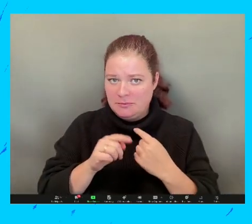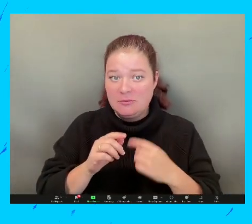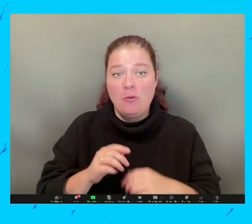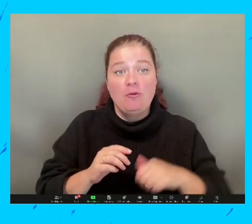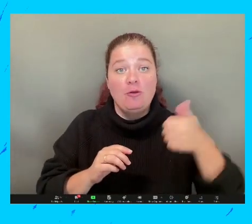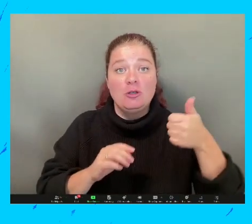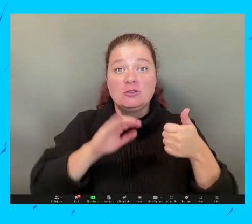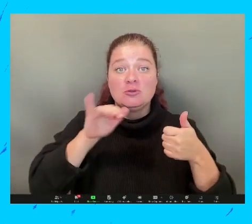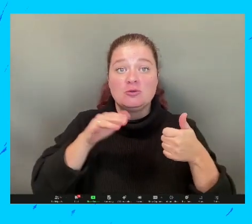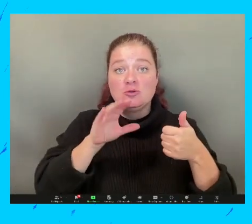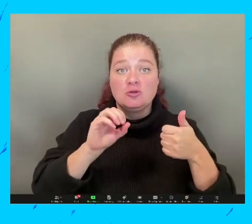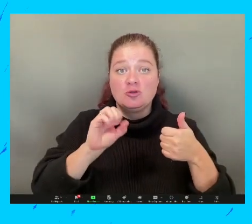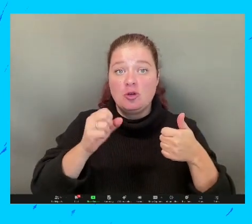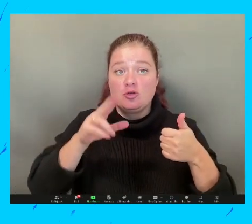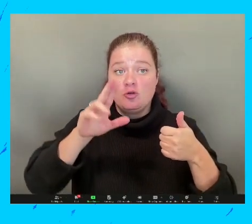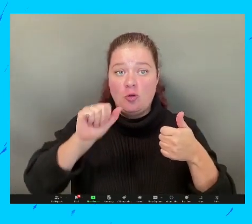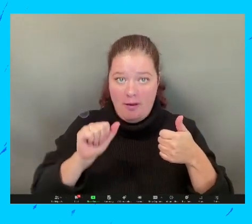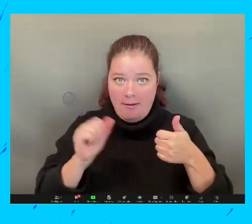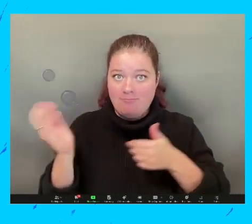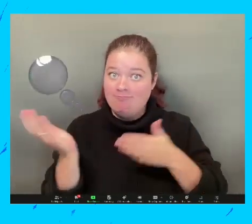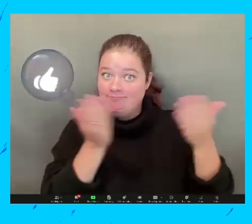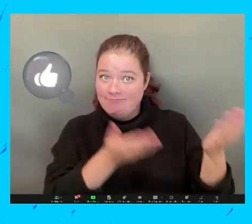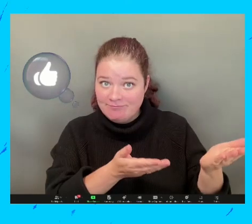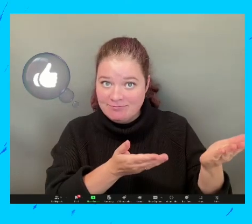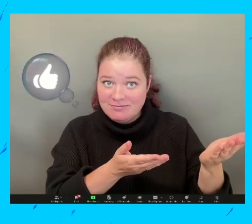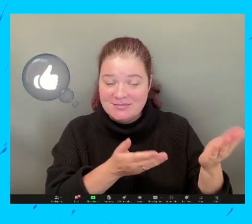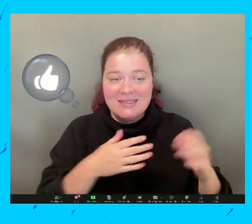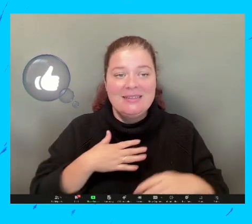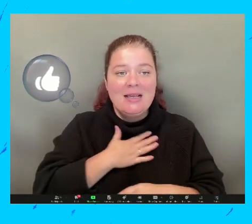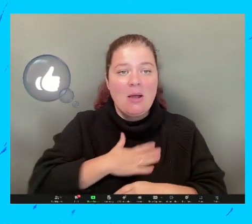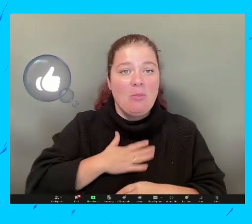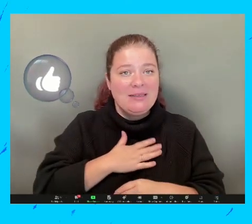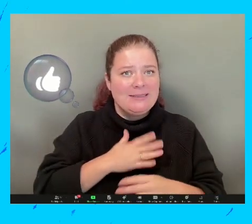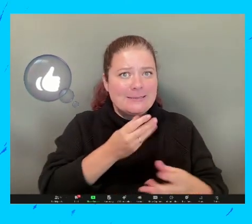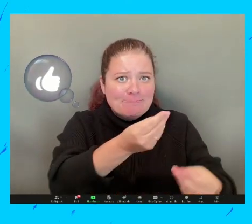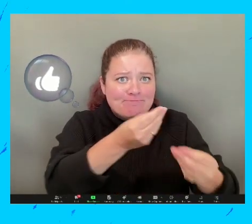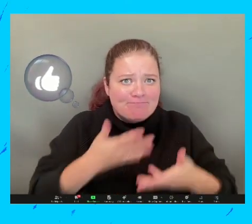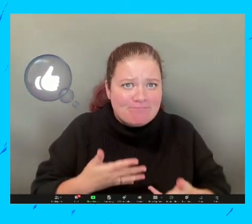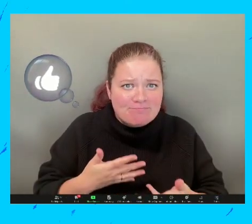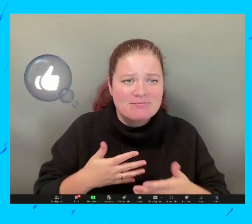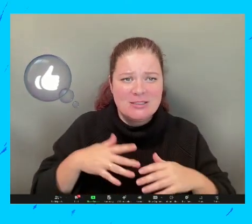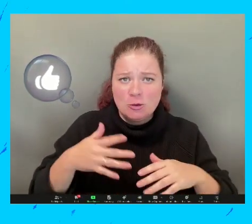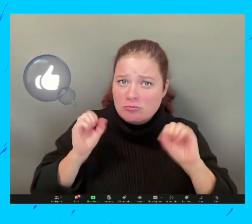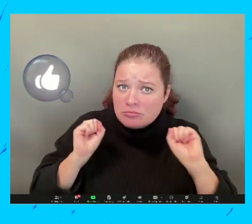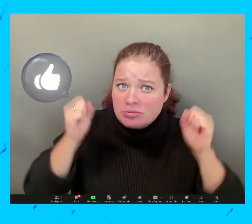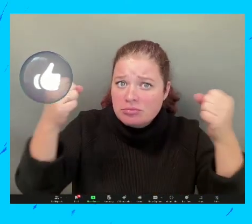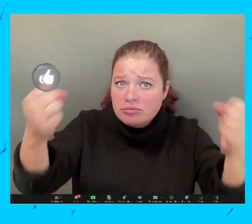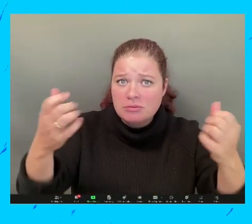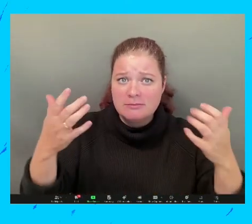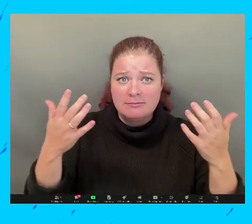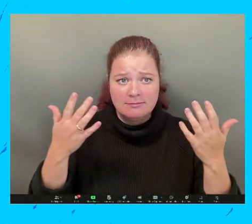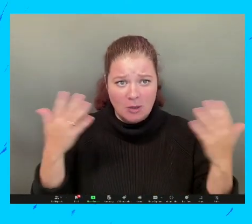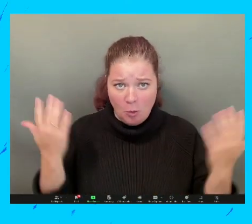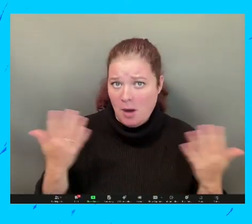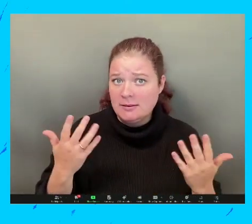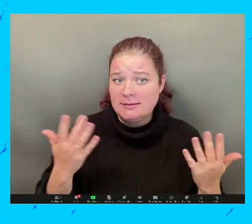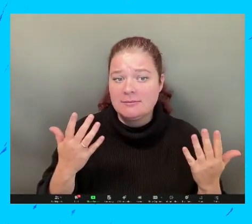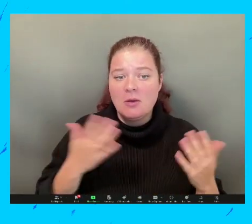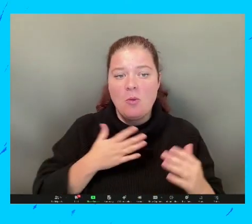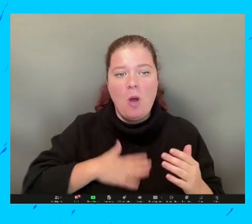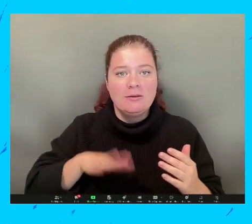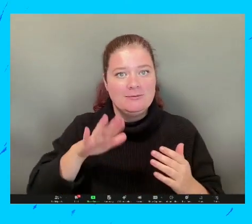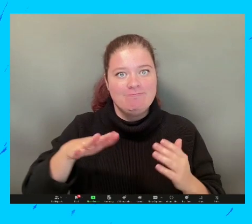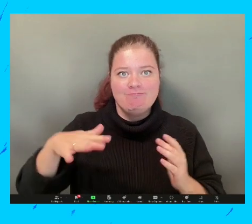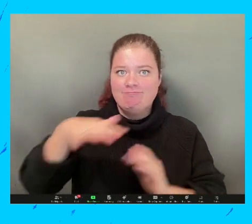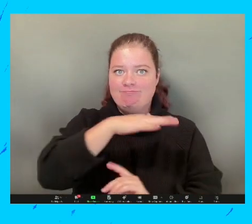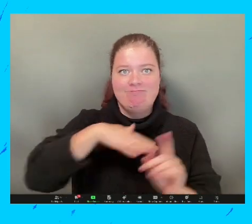compartan en el chat. Así que primero empiezo con Josh. Espero que la entienda tu atención. ahora puedes darnos una acción